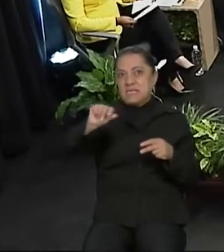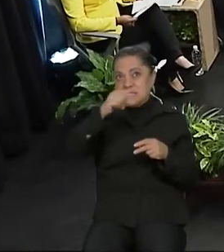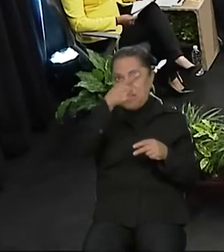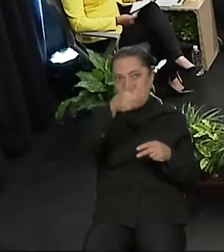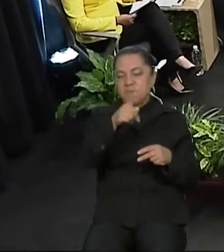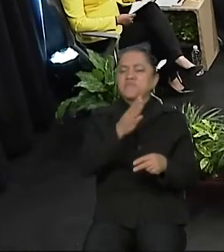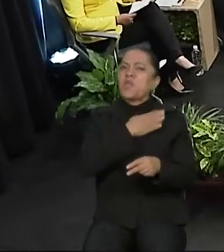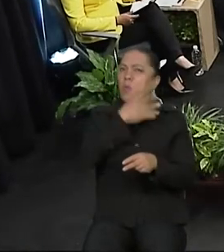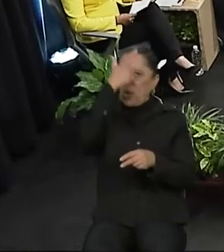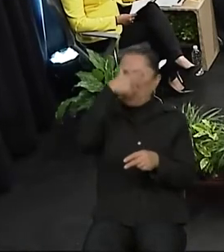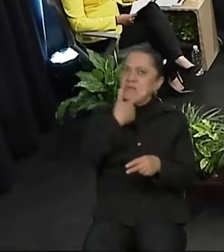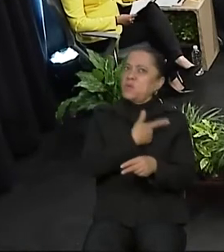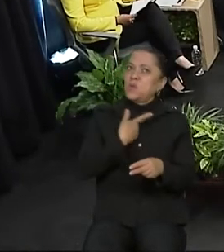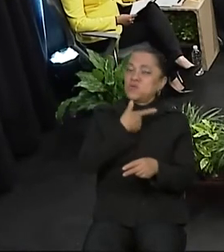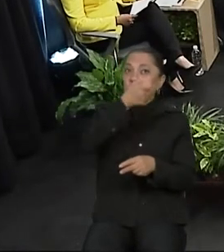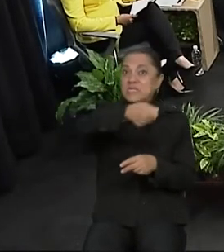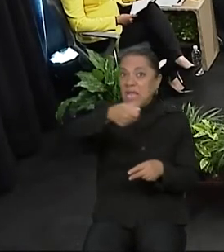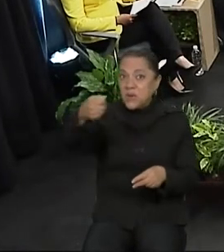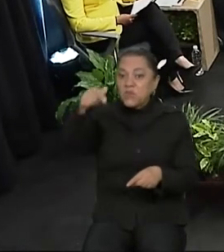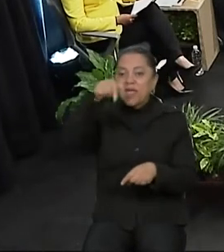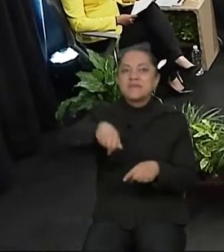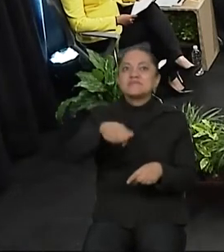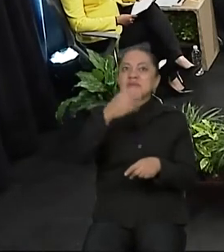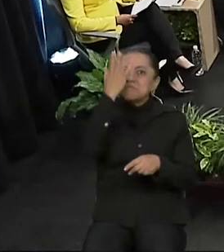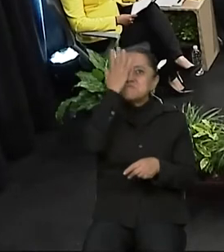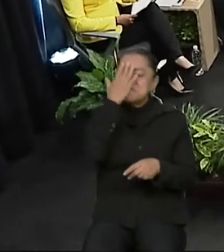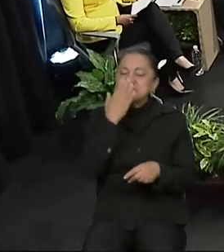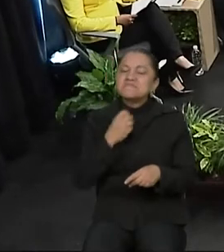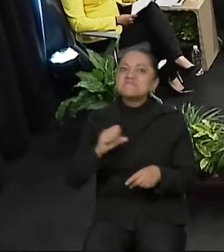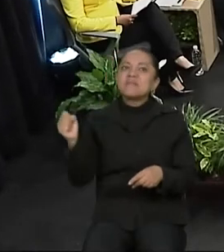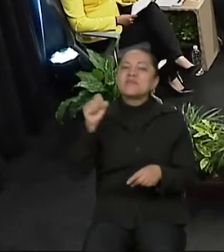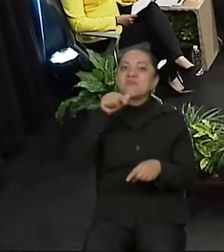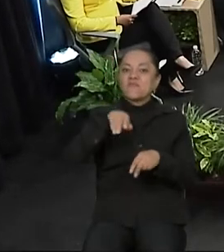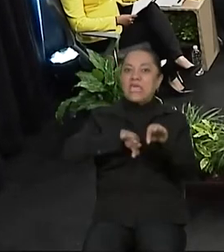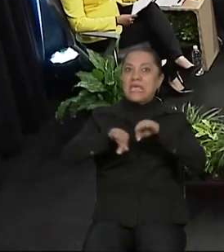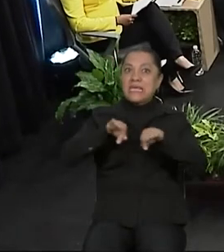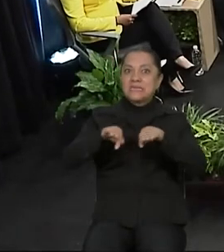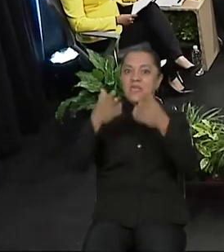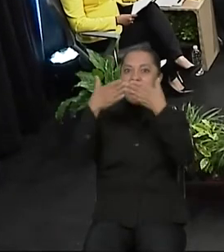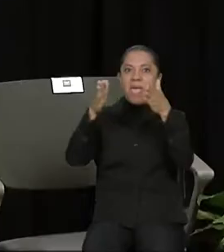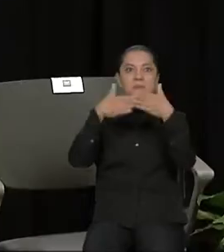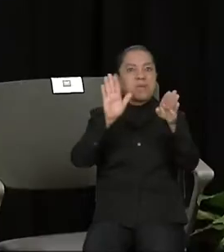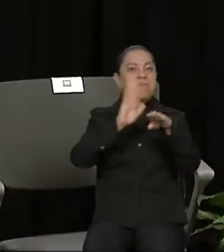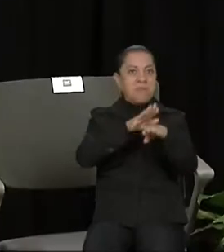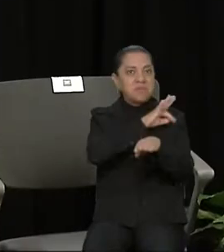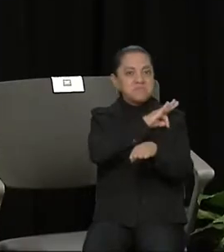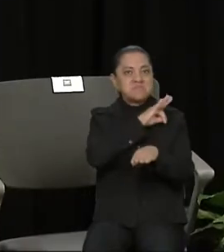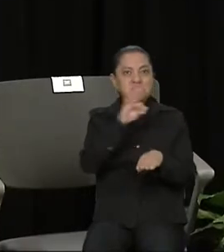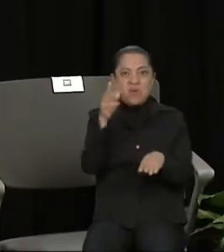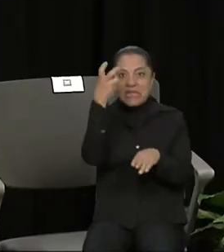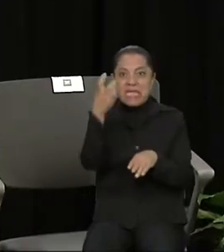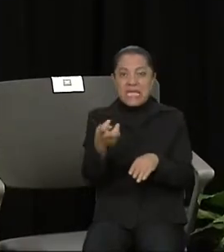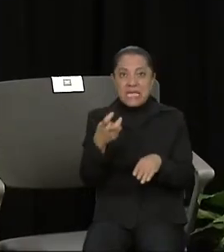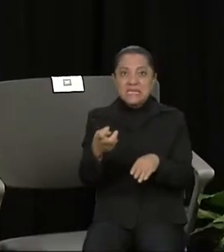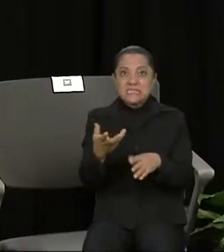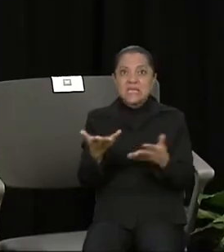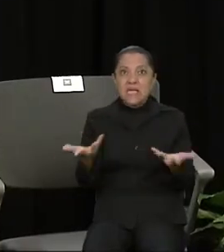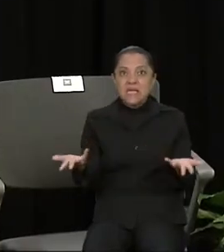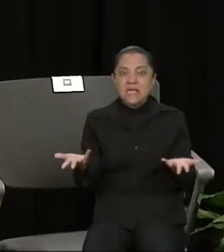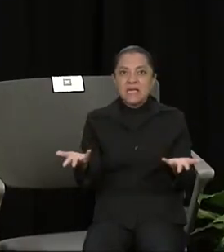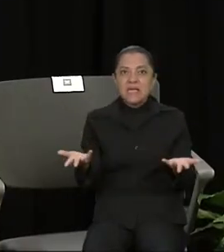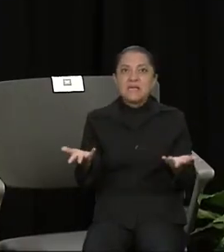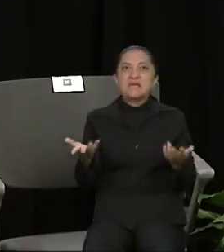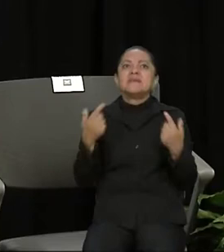en este magnífico ejercicio que abre mucho más posibilidades. Muchas veces vemos mantas, yo diría que hasta exceso